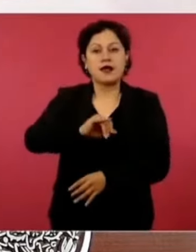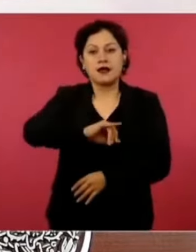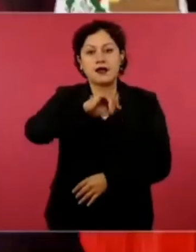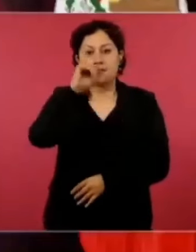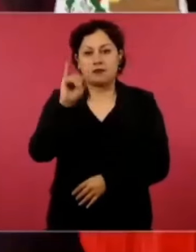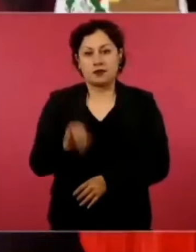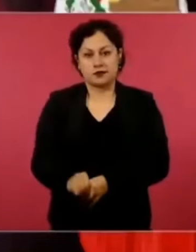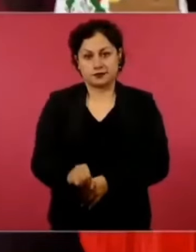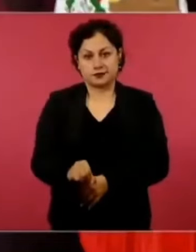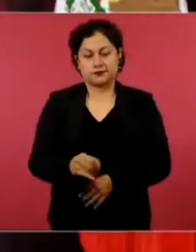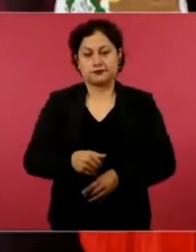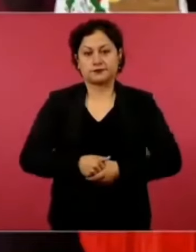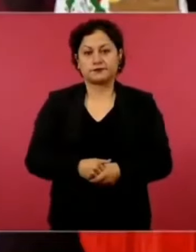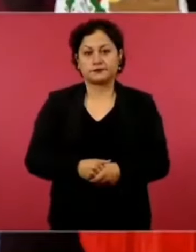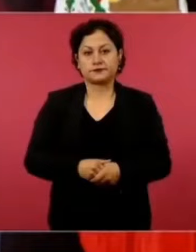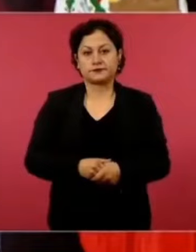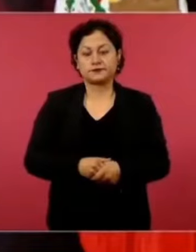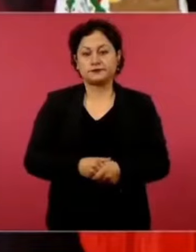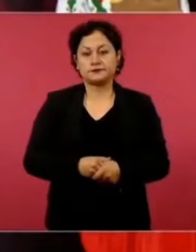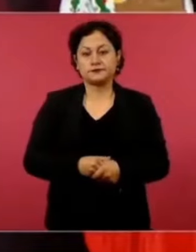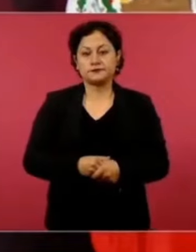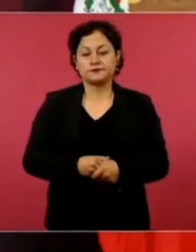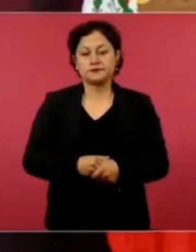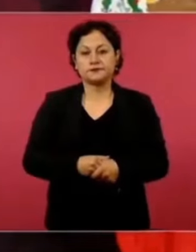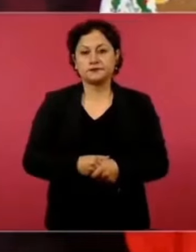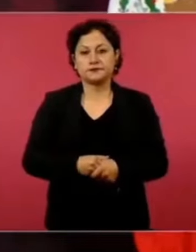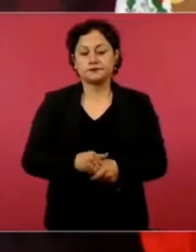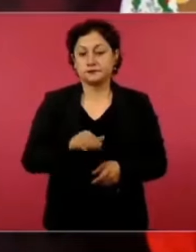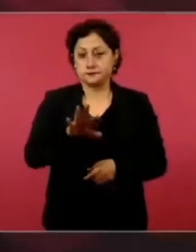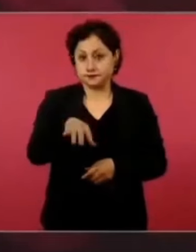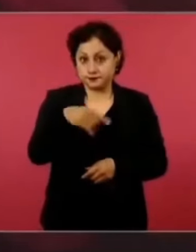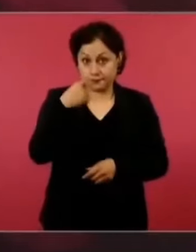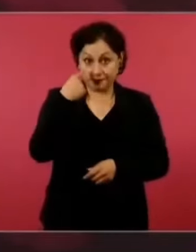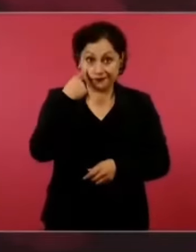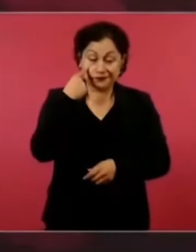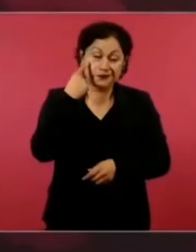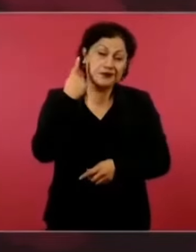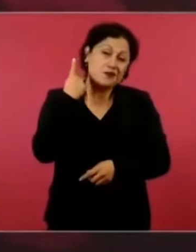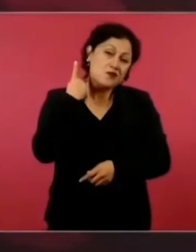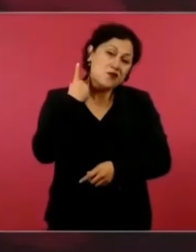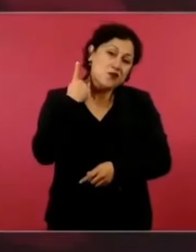La política es amor al pueblo,